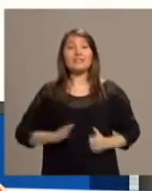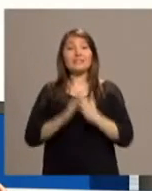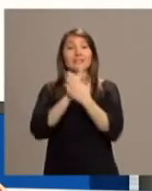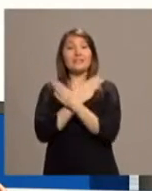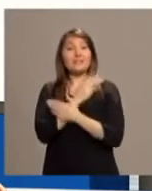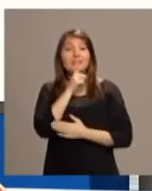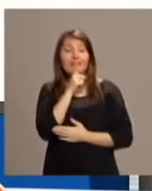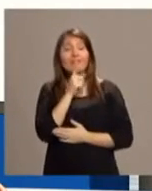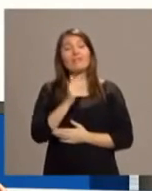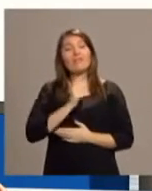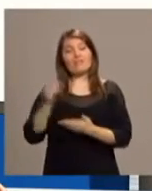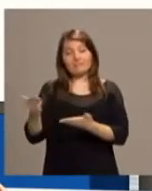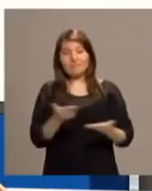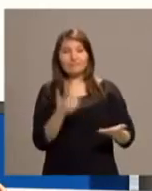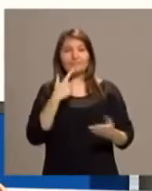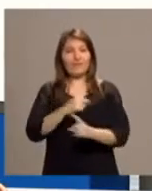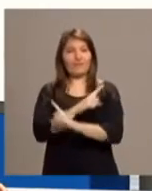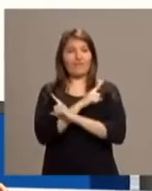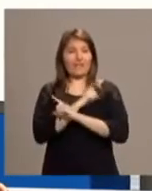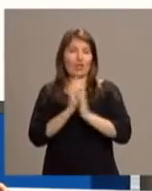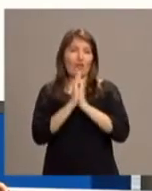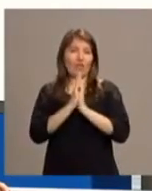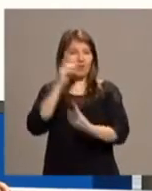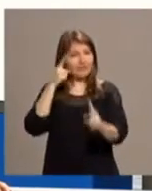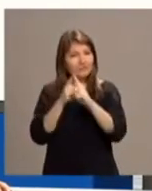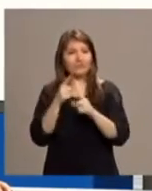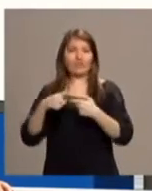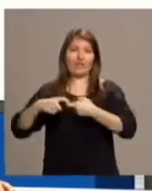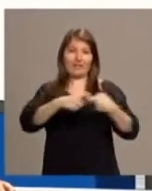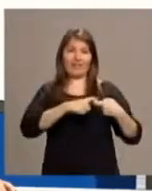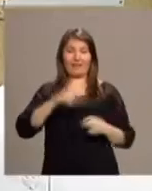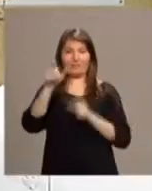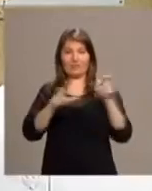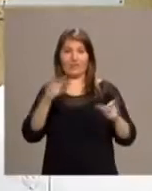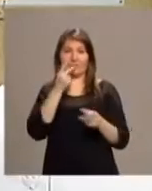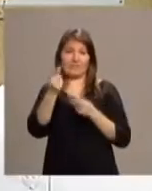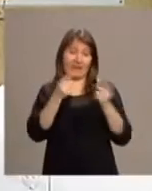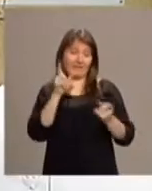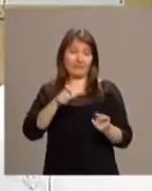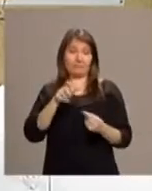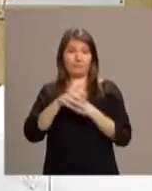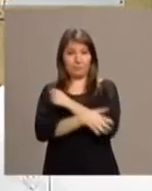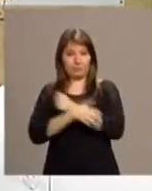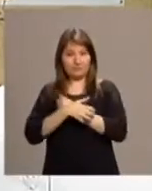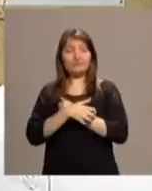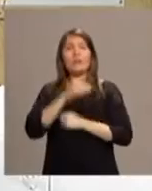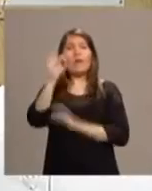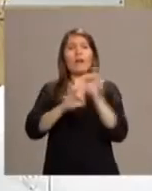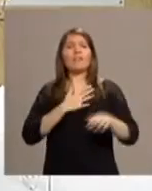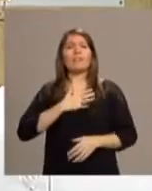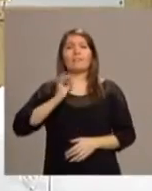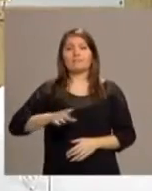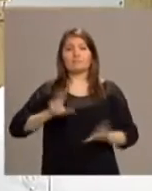acogió una vigilia en solidaridad con los migrantes empobrecidos. Organizada por el Movimiento Cultural Cristiano, fue